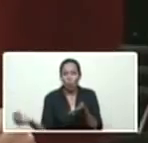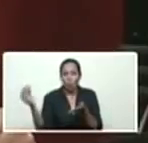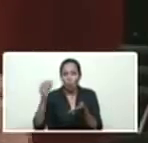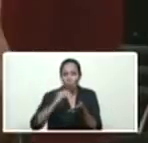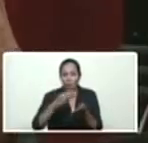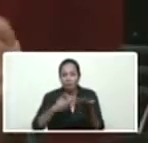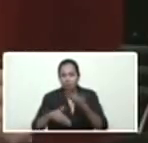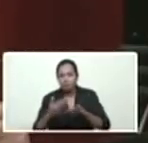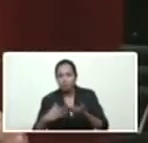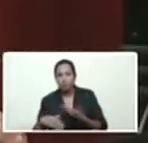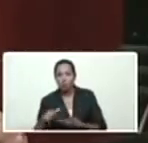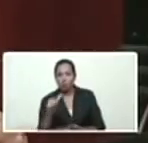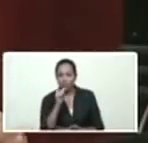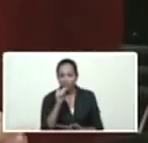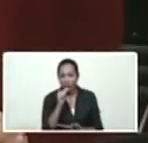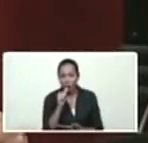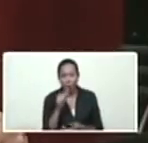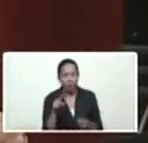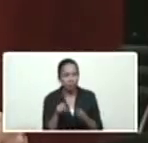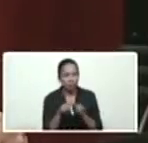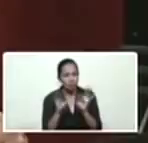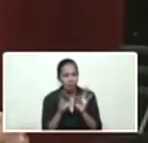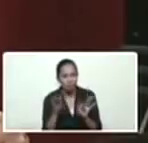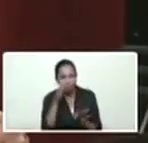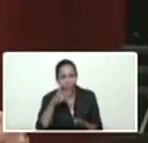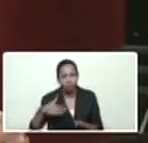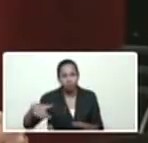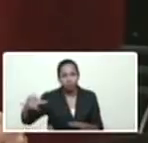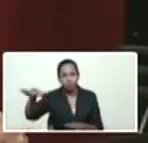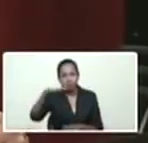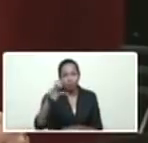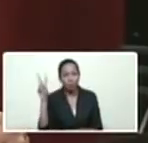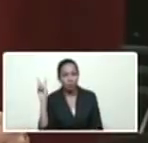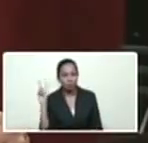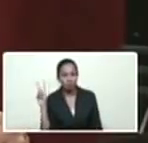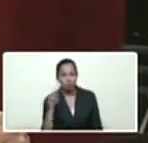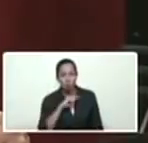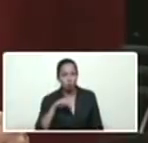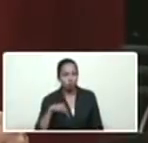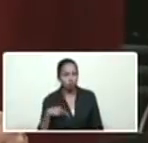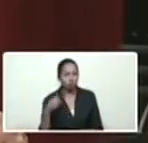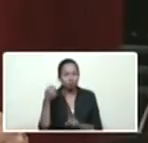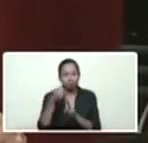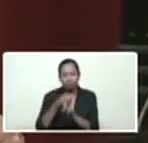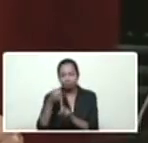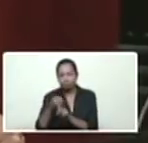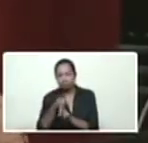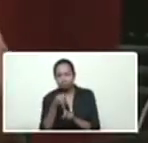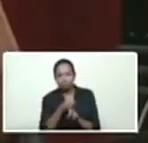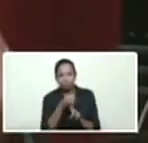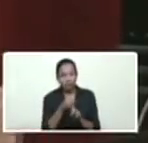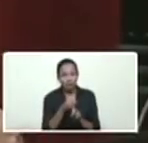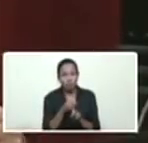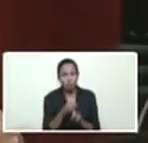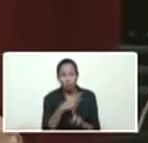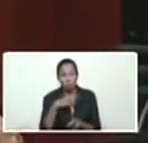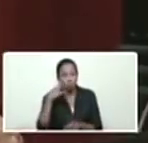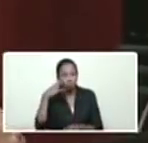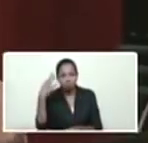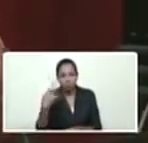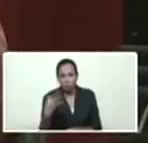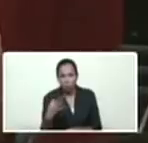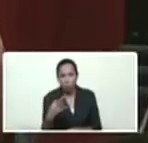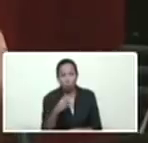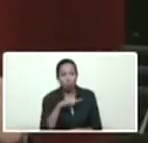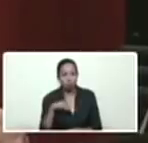servicio de agua potable como vital líquido a nuestro país. Y allí estamos batallando y dando la certeza y la convicción, contamos con el